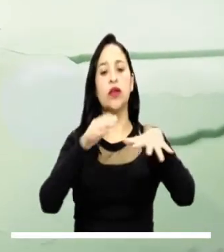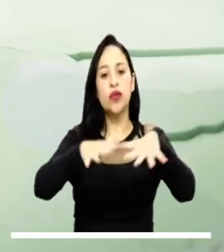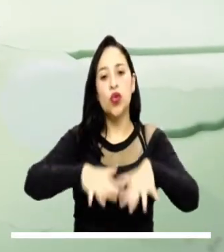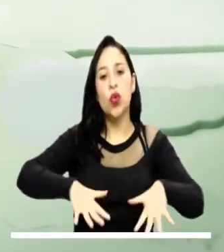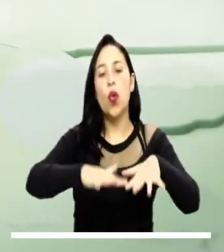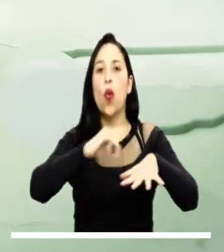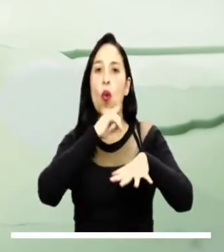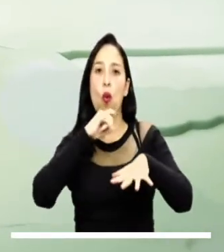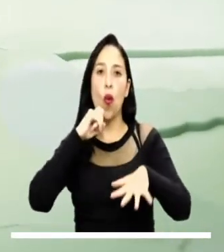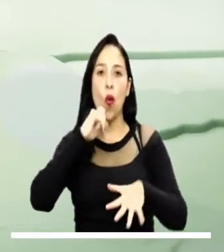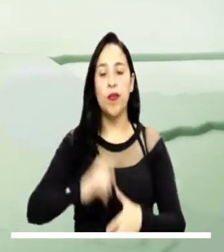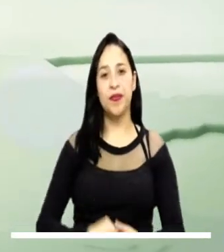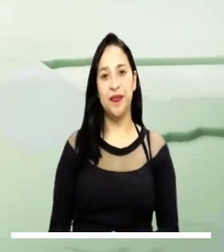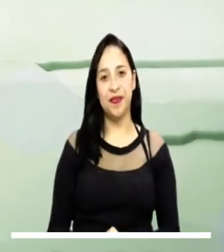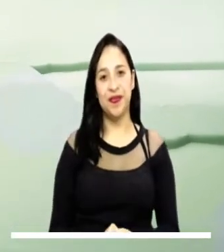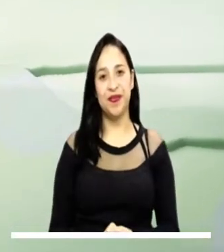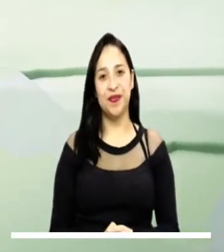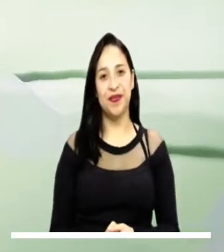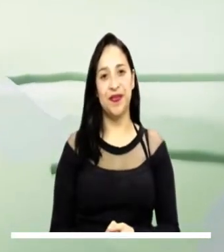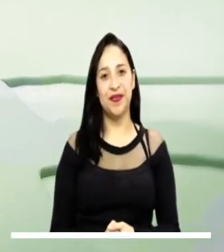con un clima seco en la región.